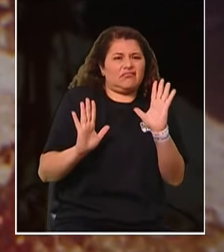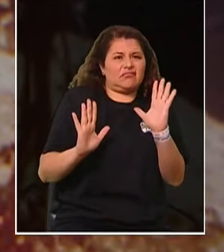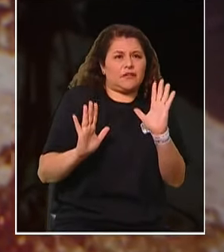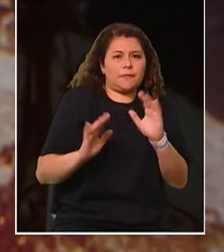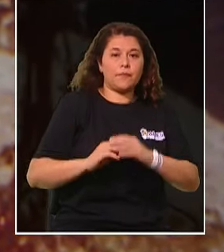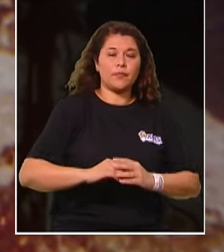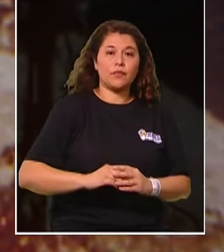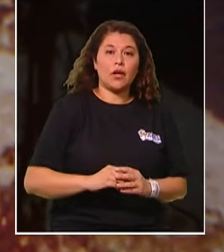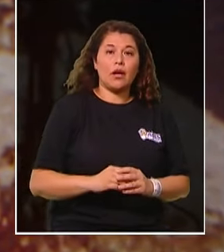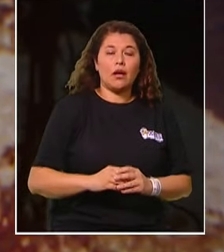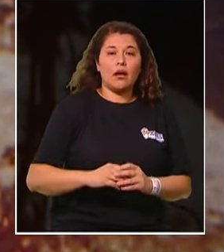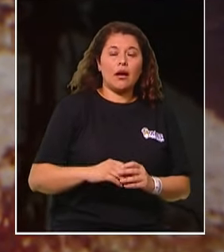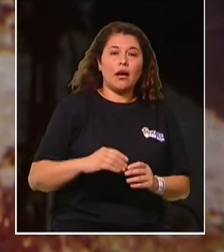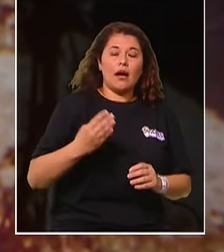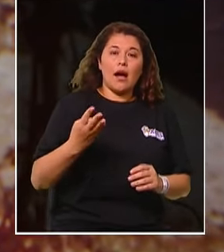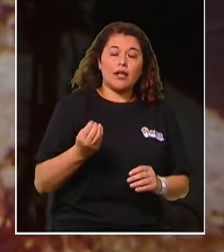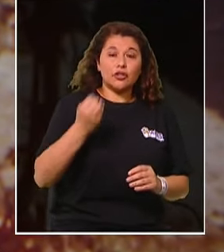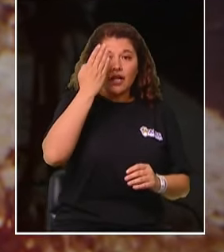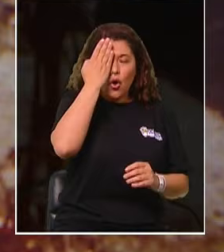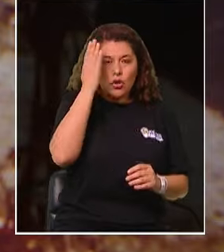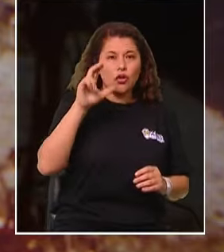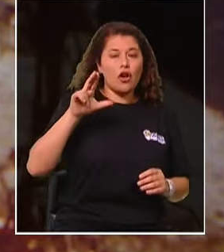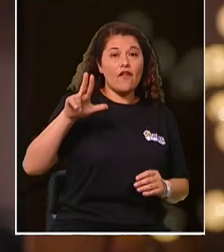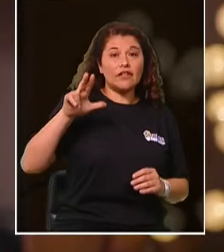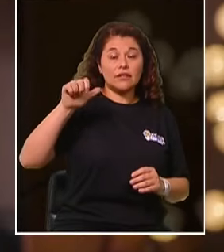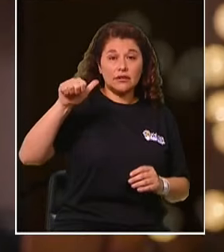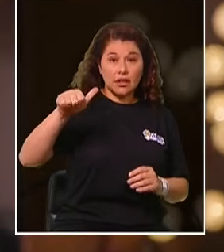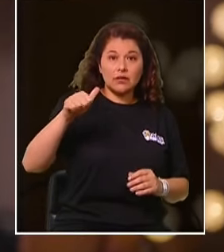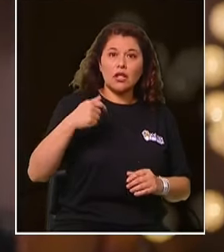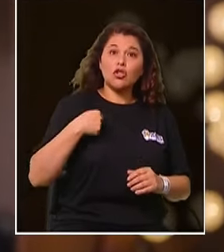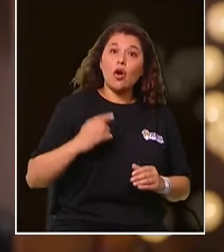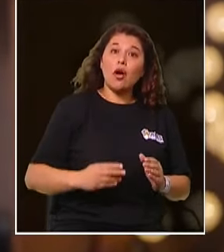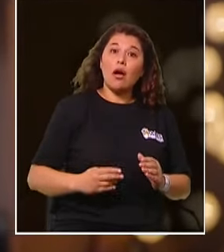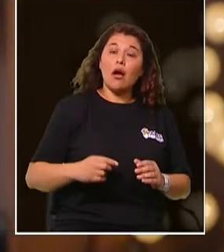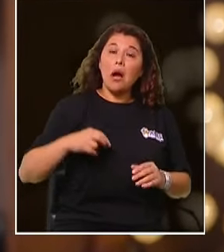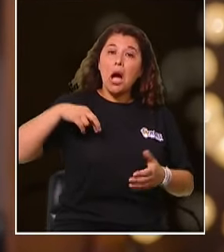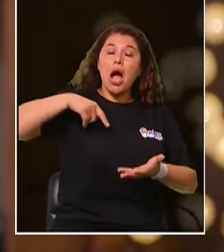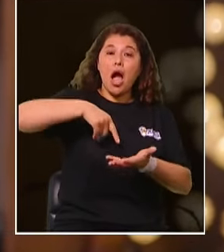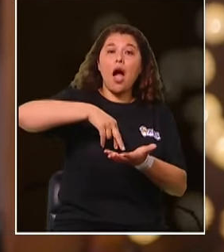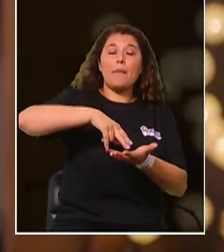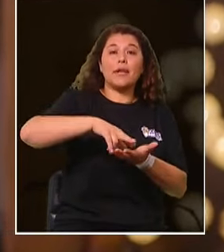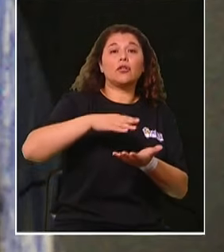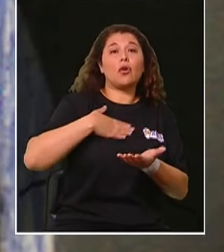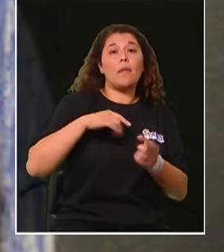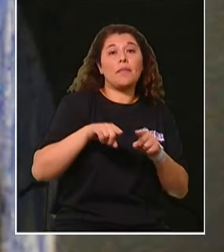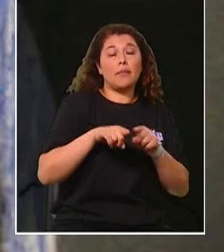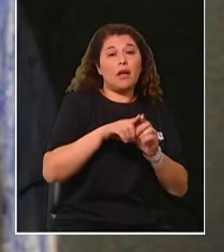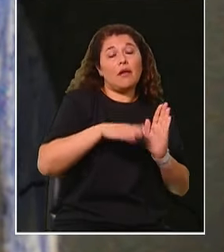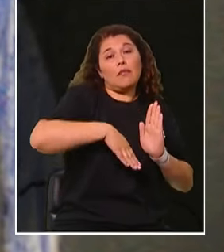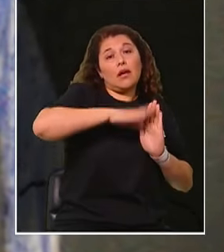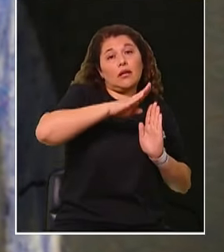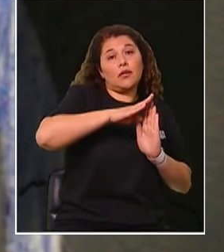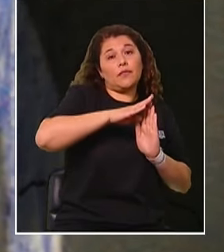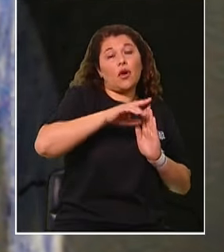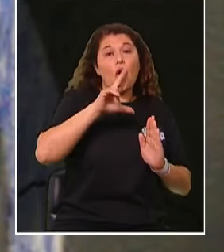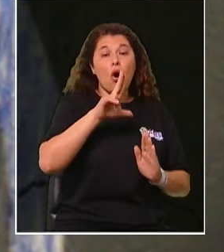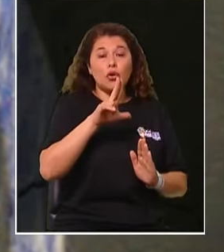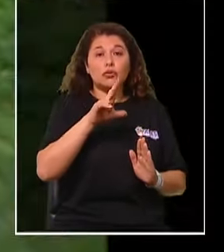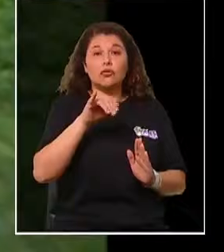Fue un 14 de agosto del año 96. Iba con mi hermana mayor, o mayor entre comillas, porque yo tenía ocho y ella tenía diez.